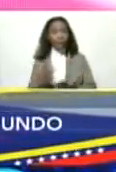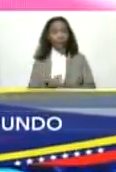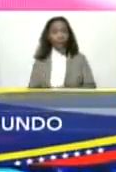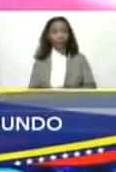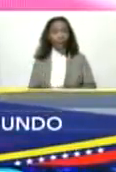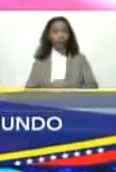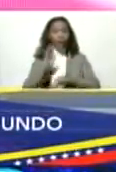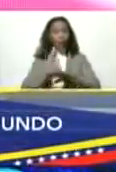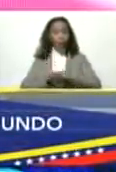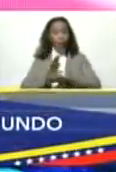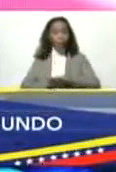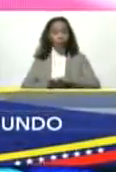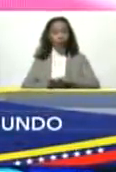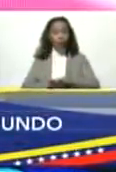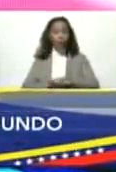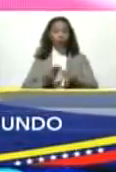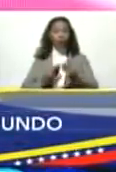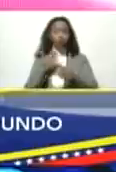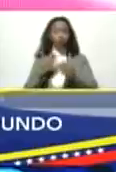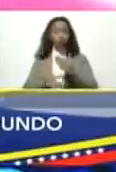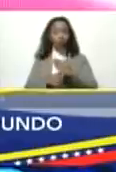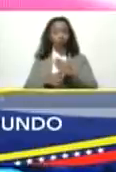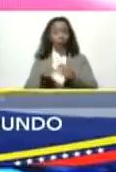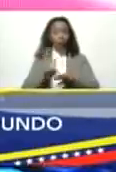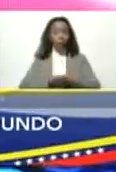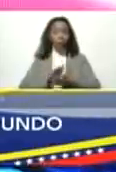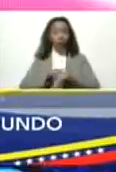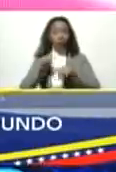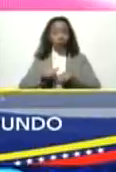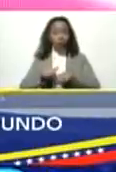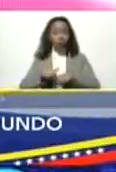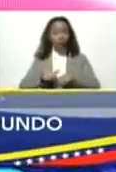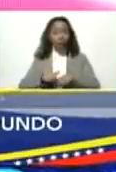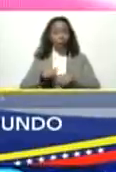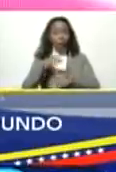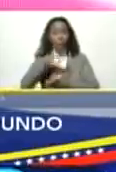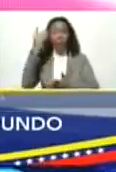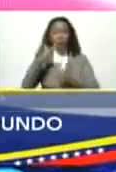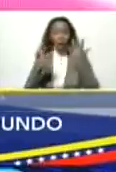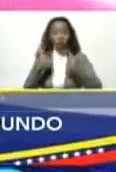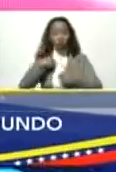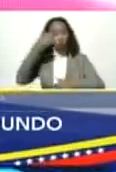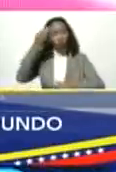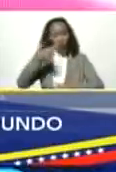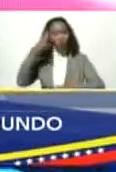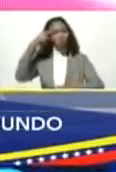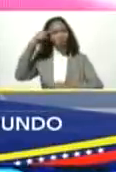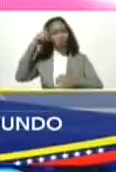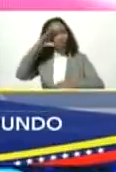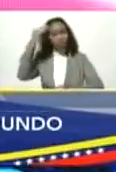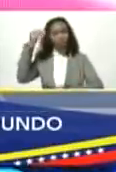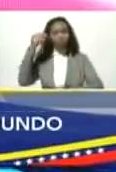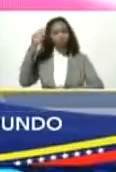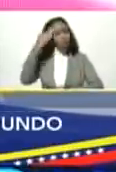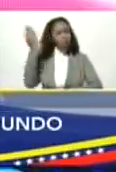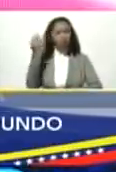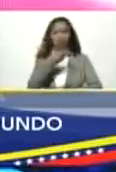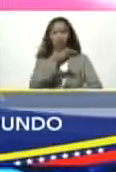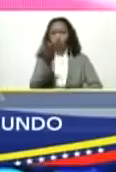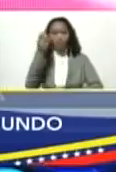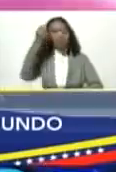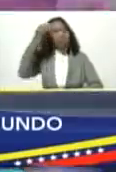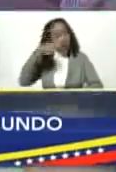ha acontecido y está aconteciendo en Venezuela un milagro yo creo en Dios profundamente déjenme decirle banquero no sé si ustedes creen en Dios